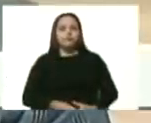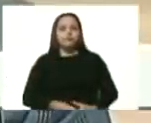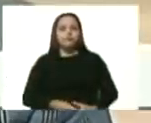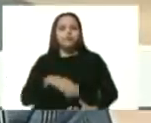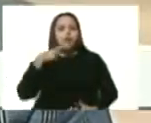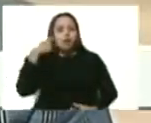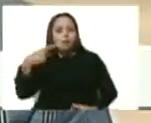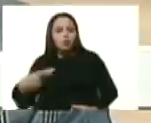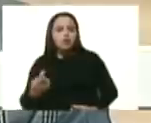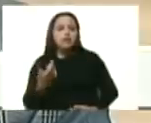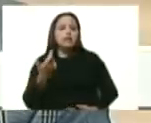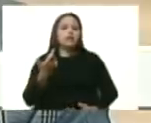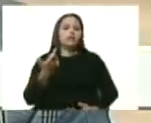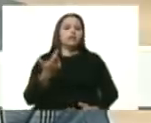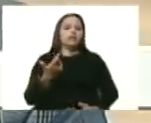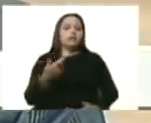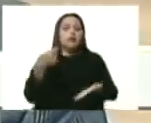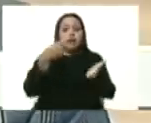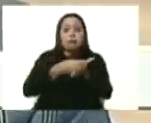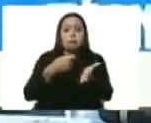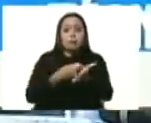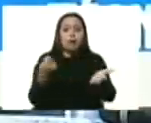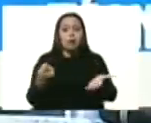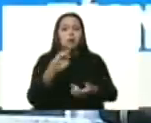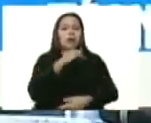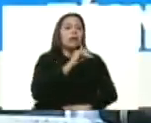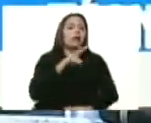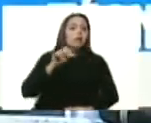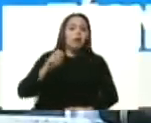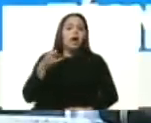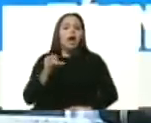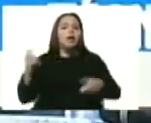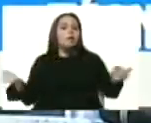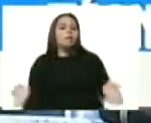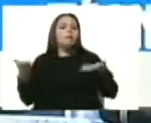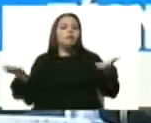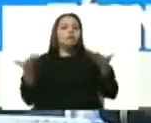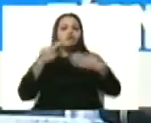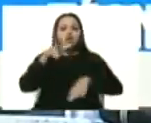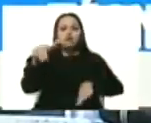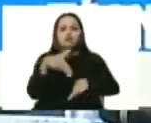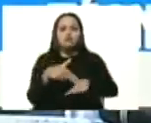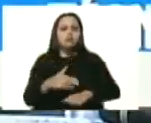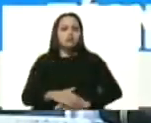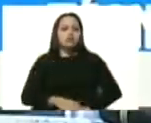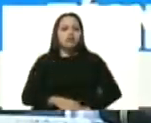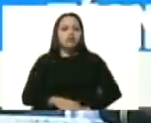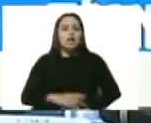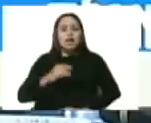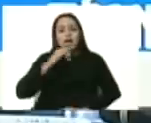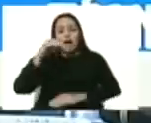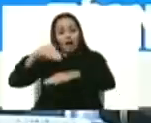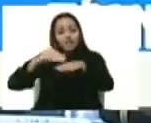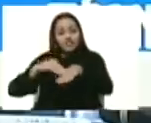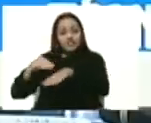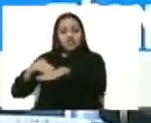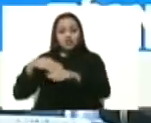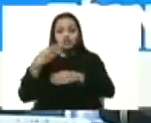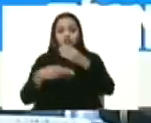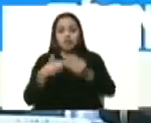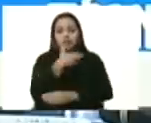política tributaria que dé impulso a la producción nacional. ¿Qué quiero decir con esto? Es un anuncio que nos ha pedido el presidente